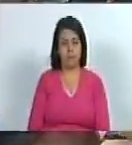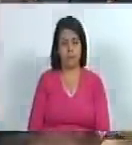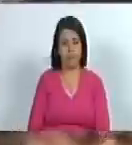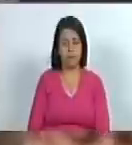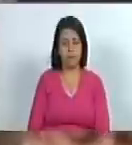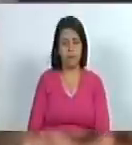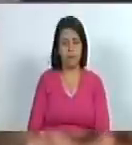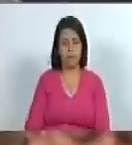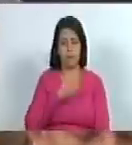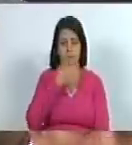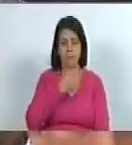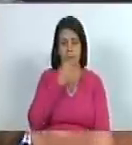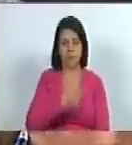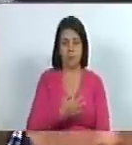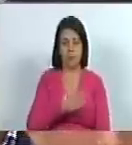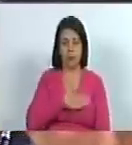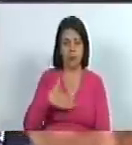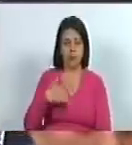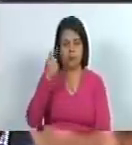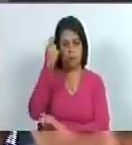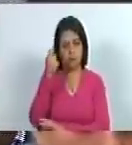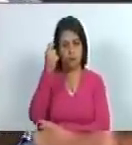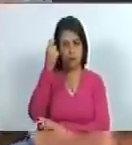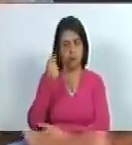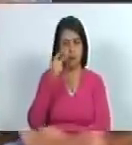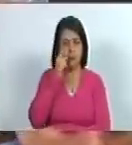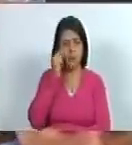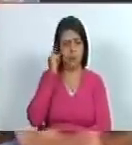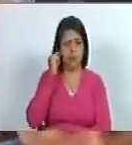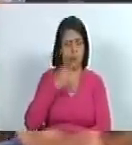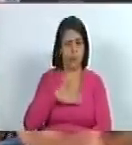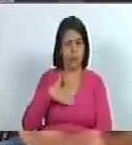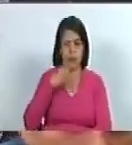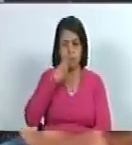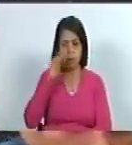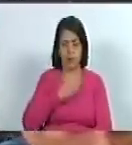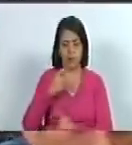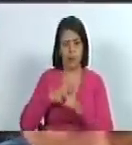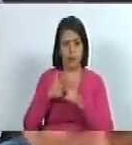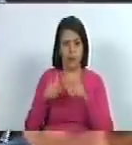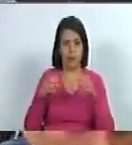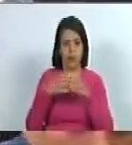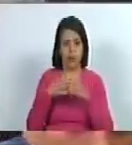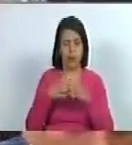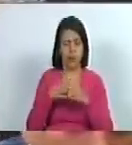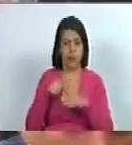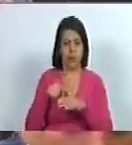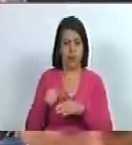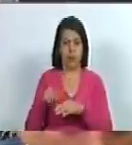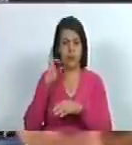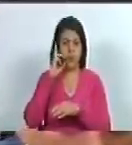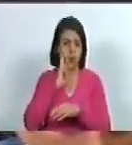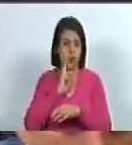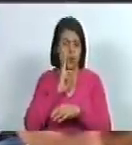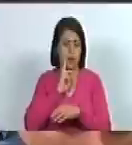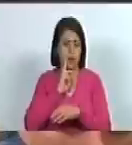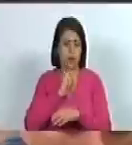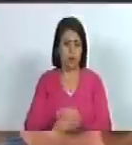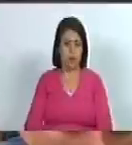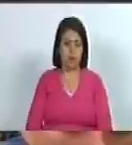muy buenas tardes querido diputado queríamos ratificar desde la bancada bolivariana